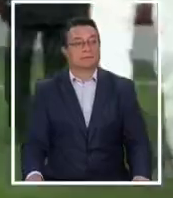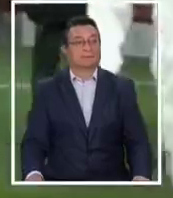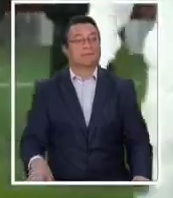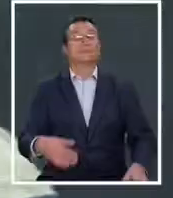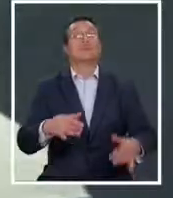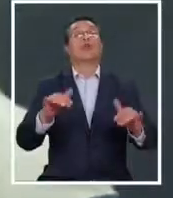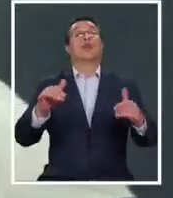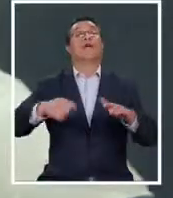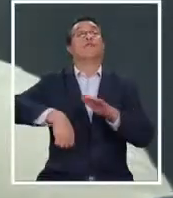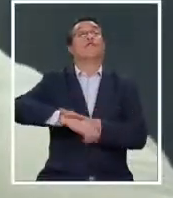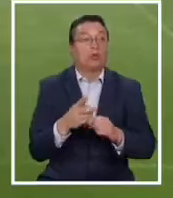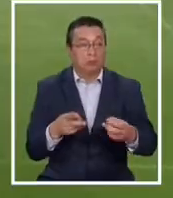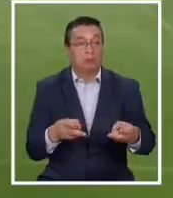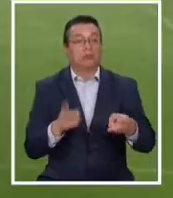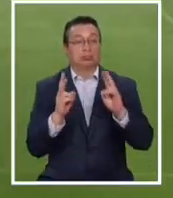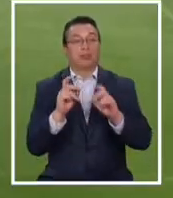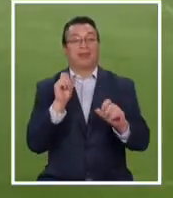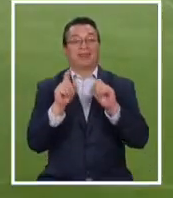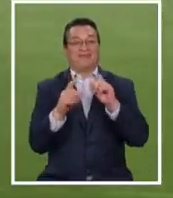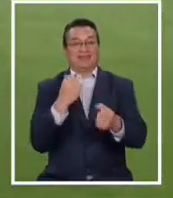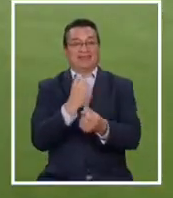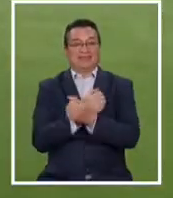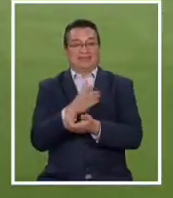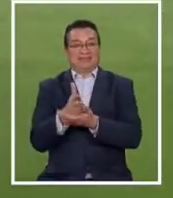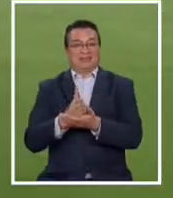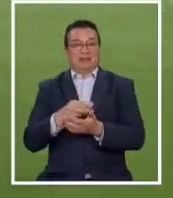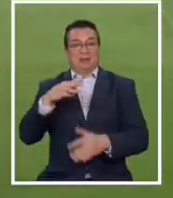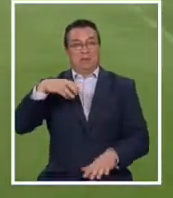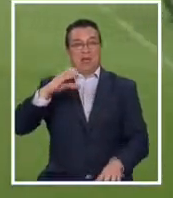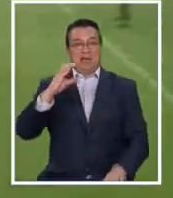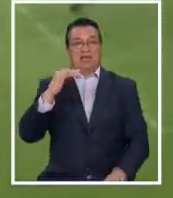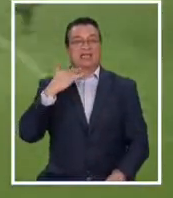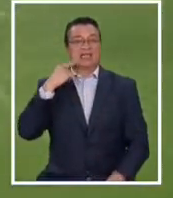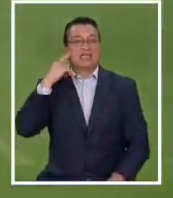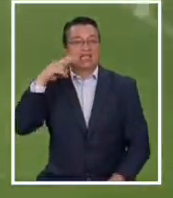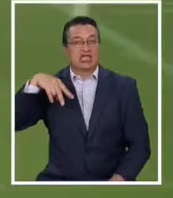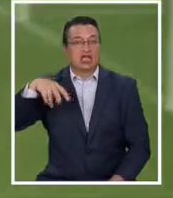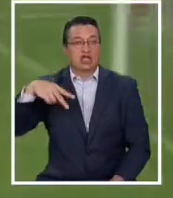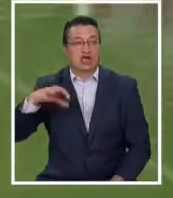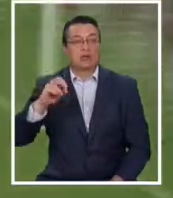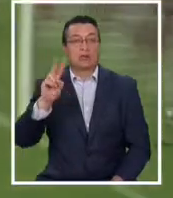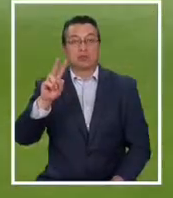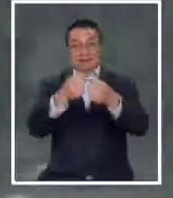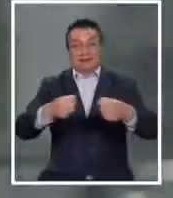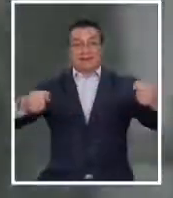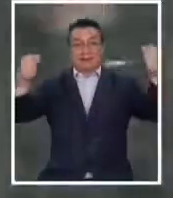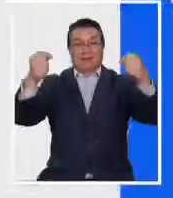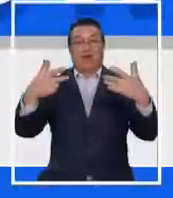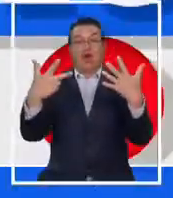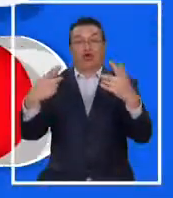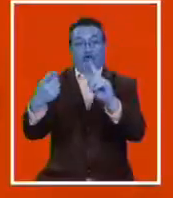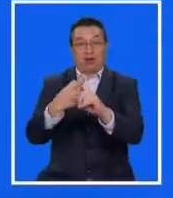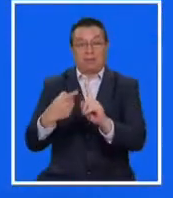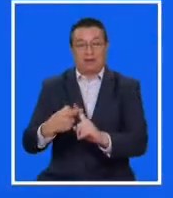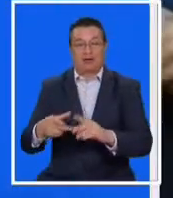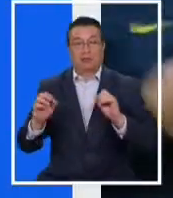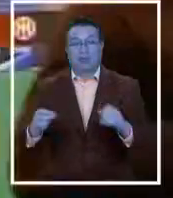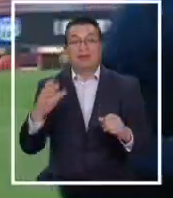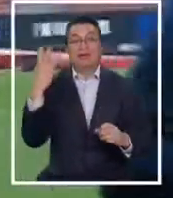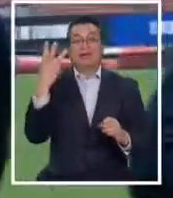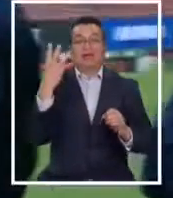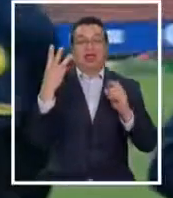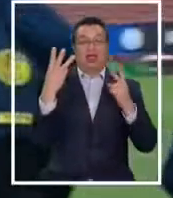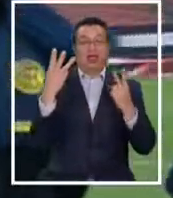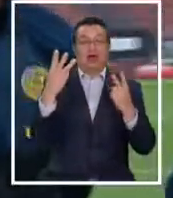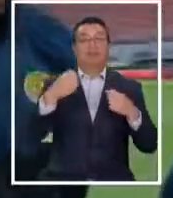Vamos al fútbol internacional, partado el defensa central Marquinhos a los 28 de la primera etapa. partidos jugados, 3 a